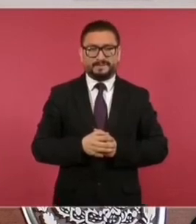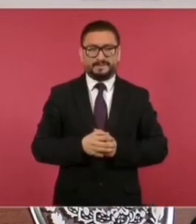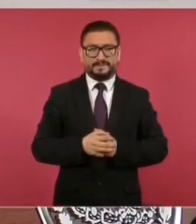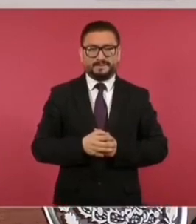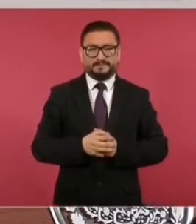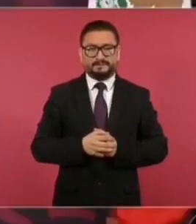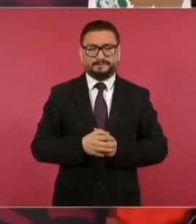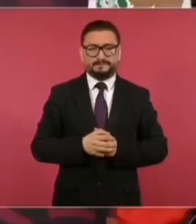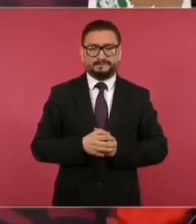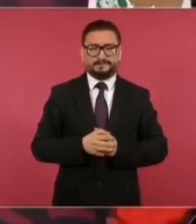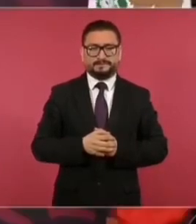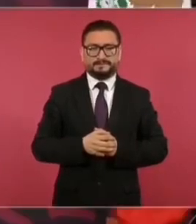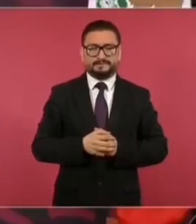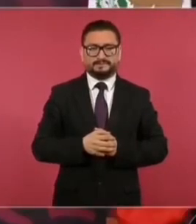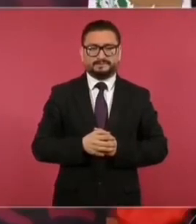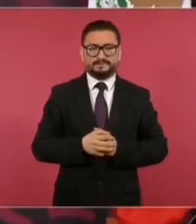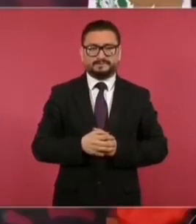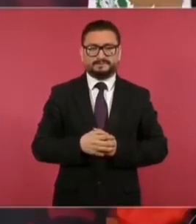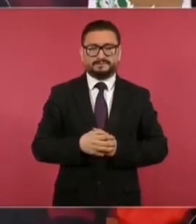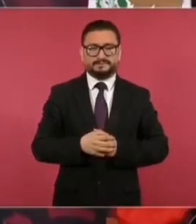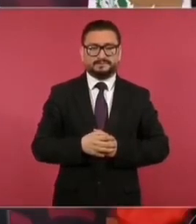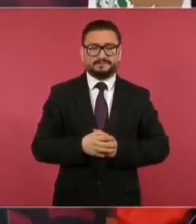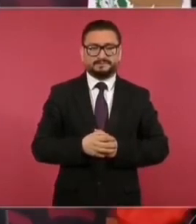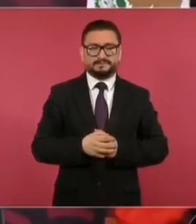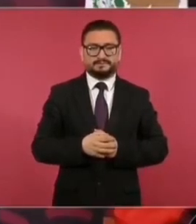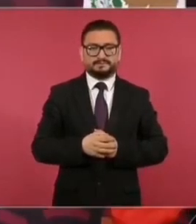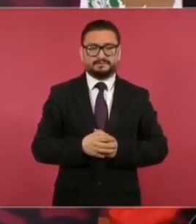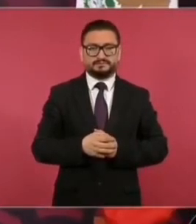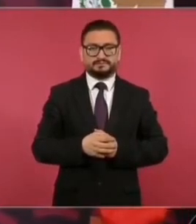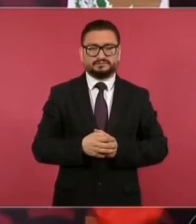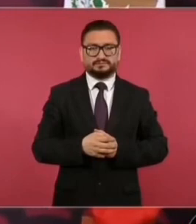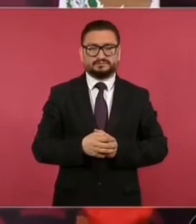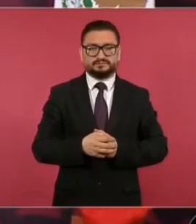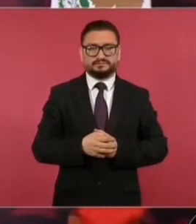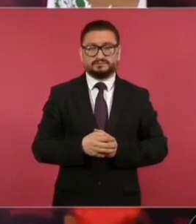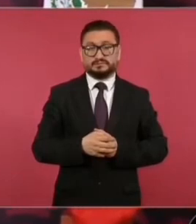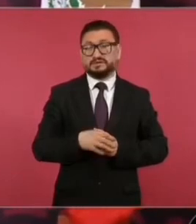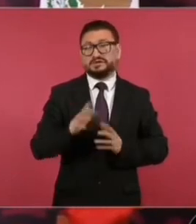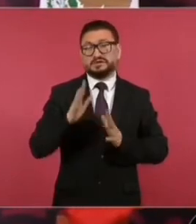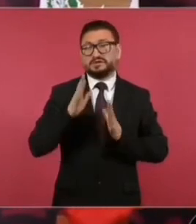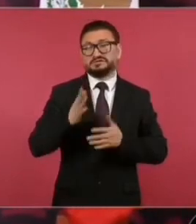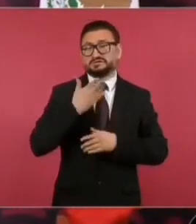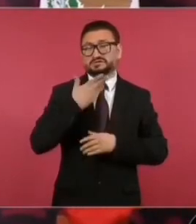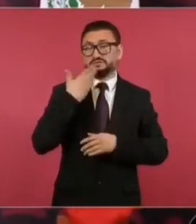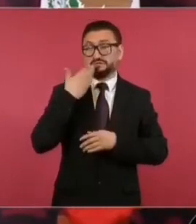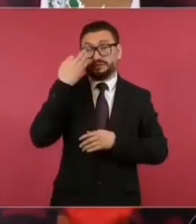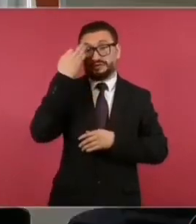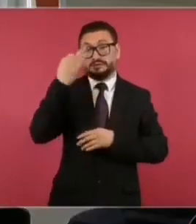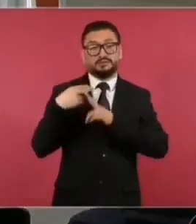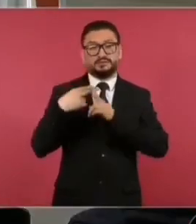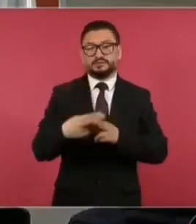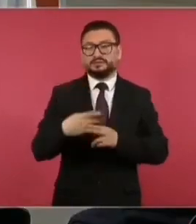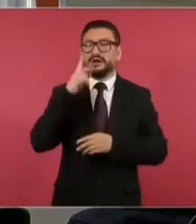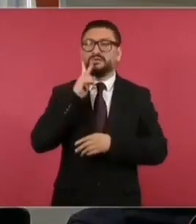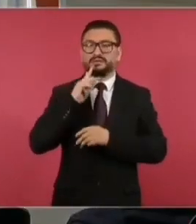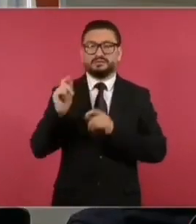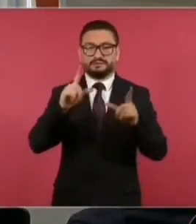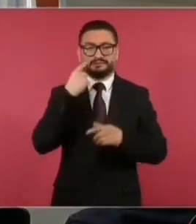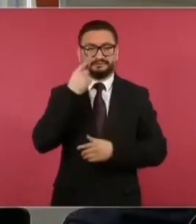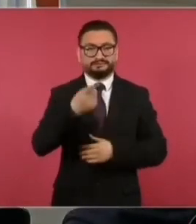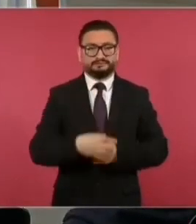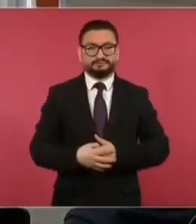Y es un asunto de todo el tiempo, pero a ver, ¿por qué? El